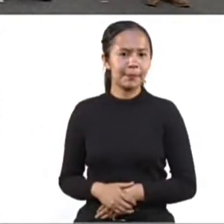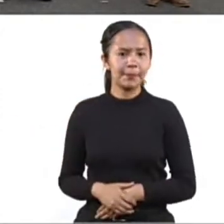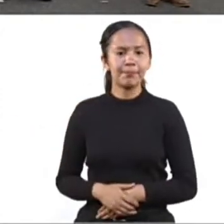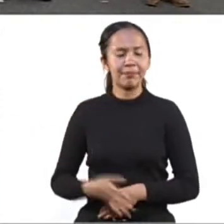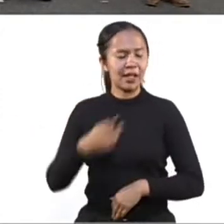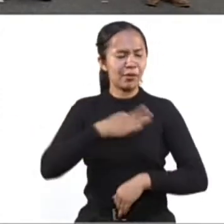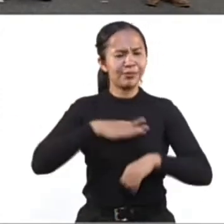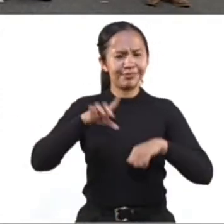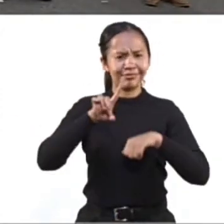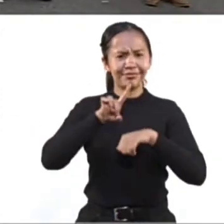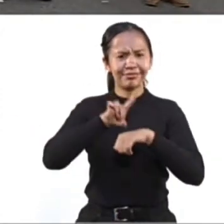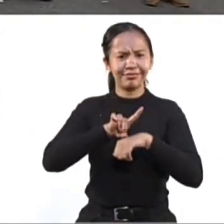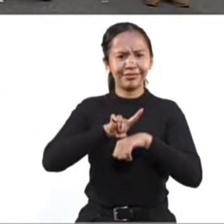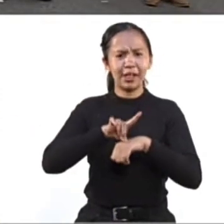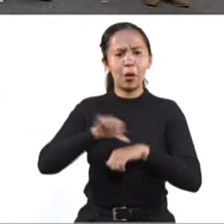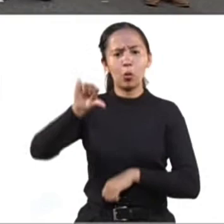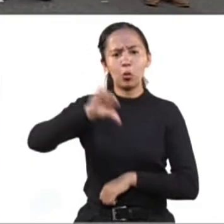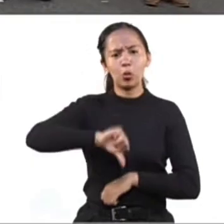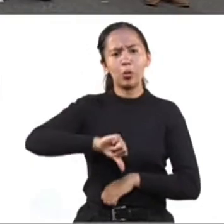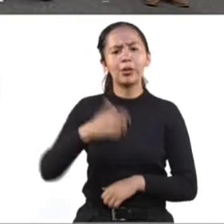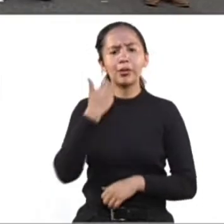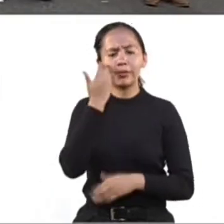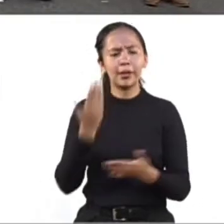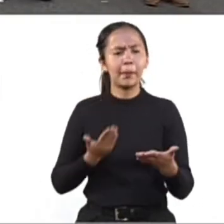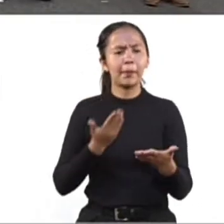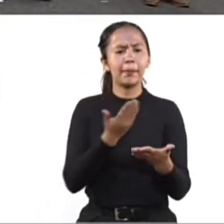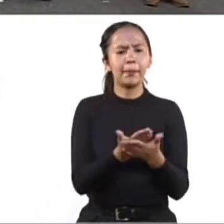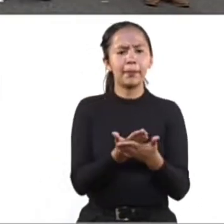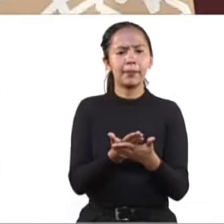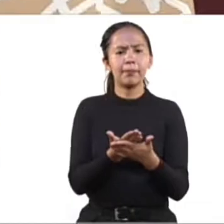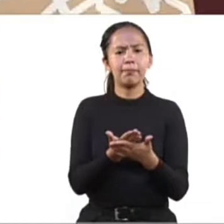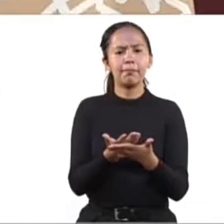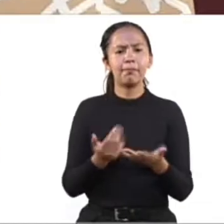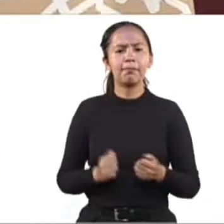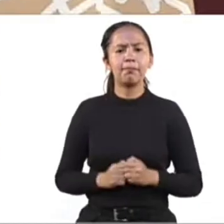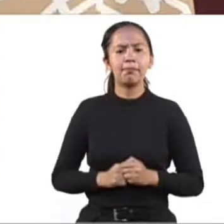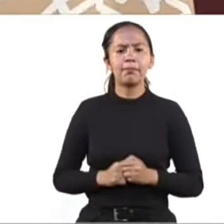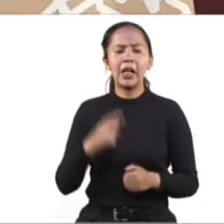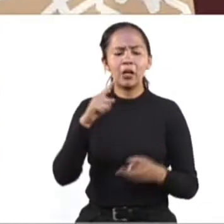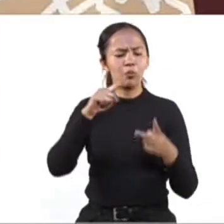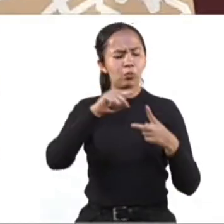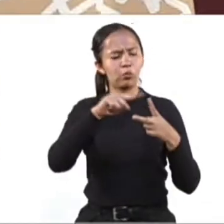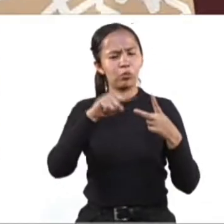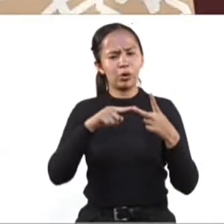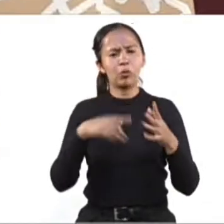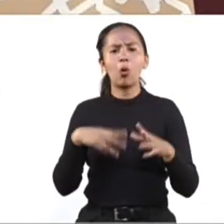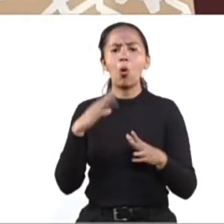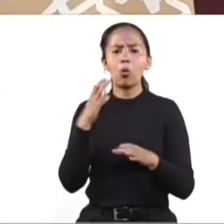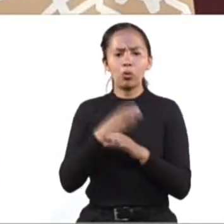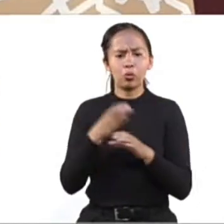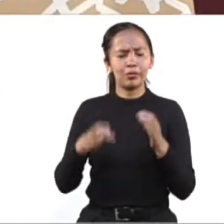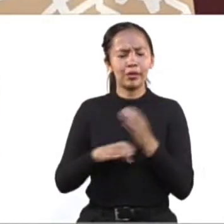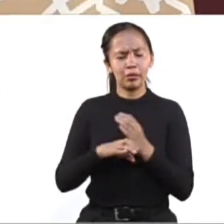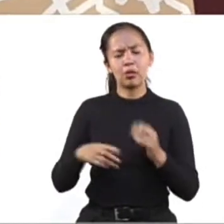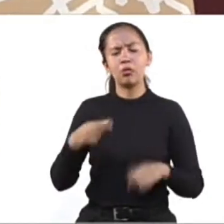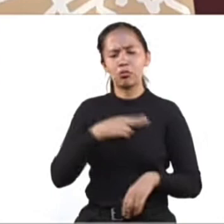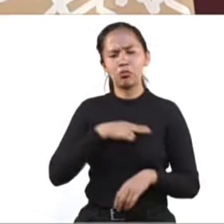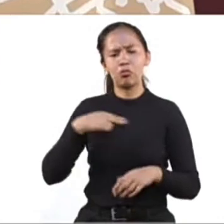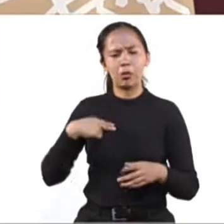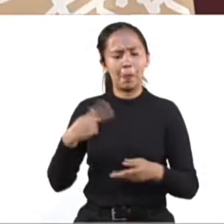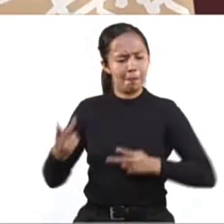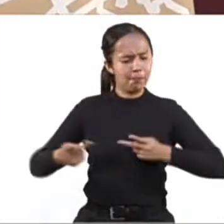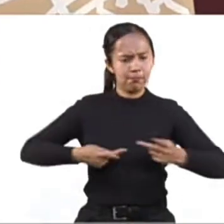Buenos días. Hoy les queremos presentar dos cosas que llevamos ya un rato preparando.